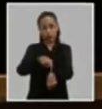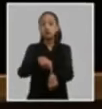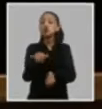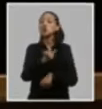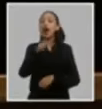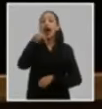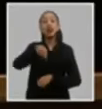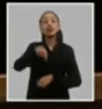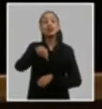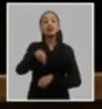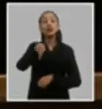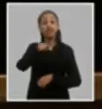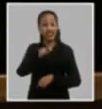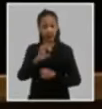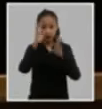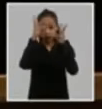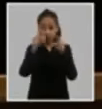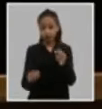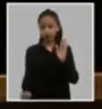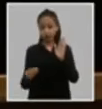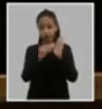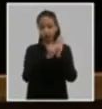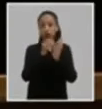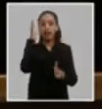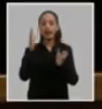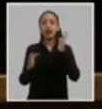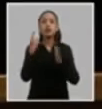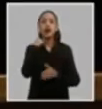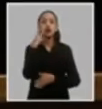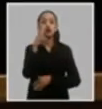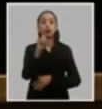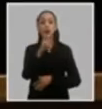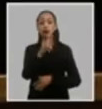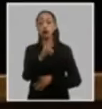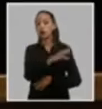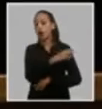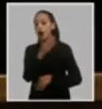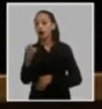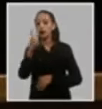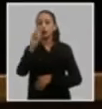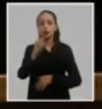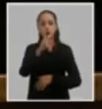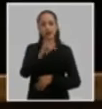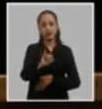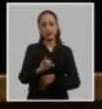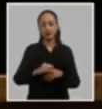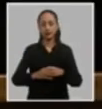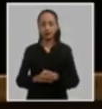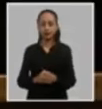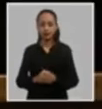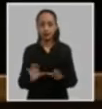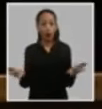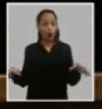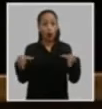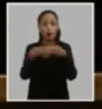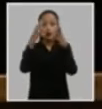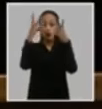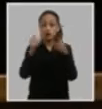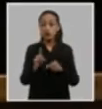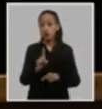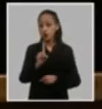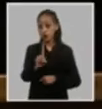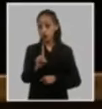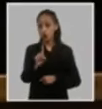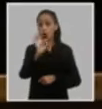actualización de estos para el periodo dos mil veintiuno dos mil veintiséis la comisión número uno